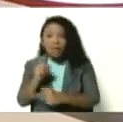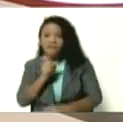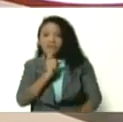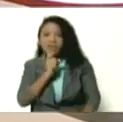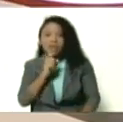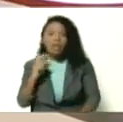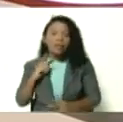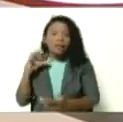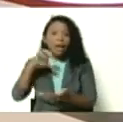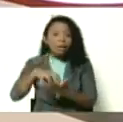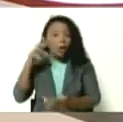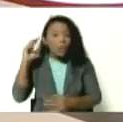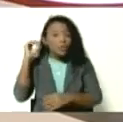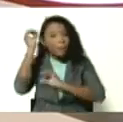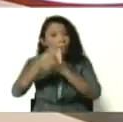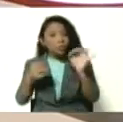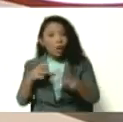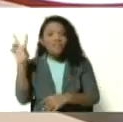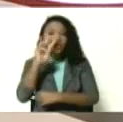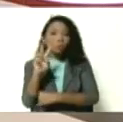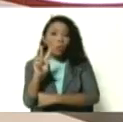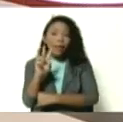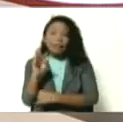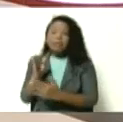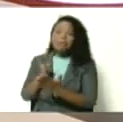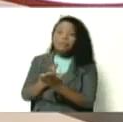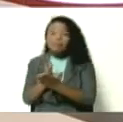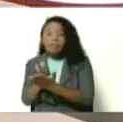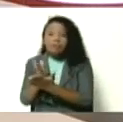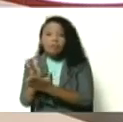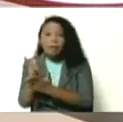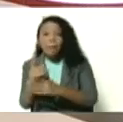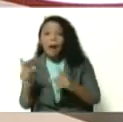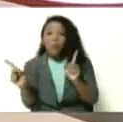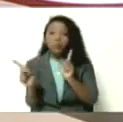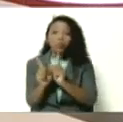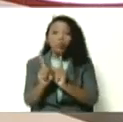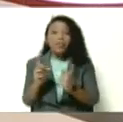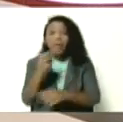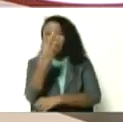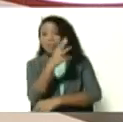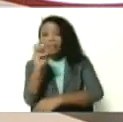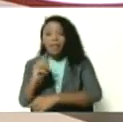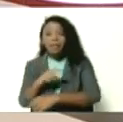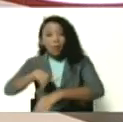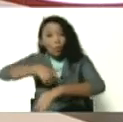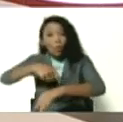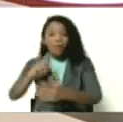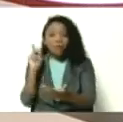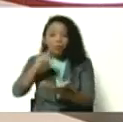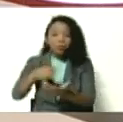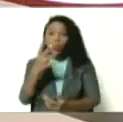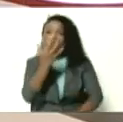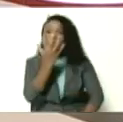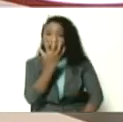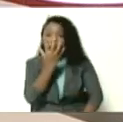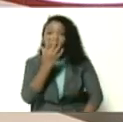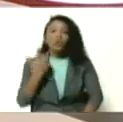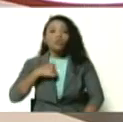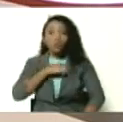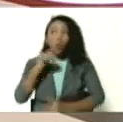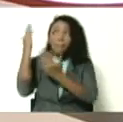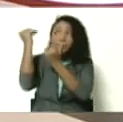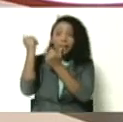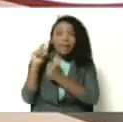estado de Amazonas. Venezuela, una travesía de poco más de 30 horas y allí va a llegar el oxígeno. Somos la esperanza